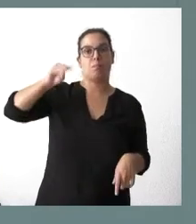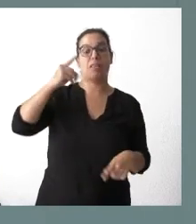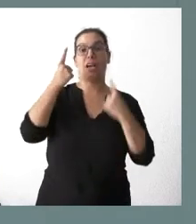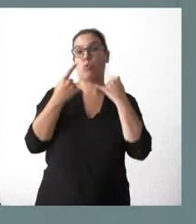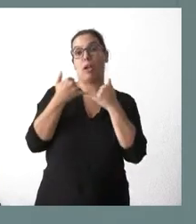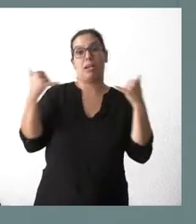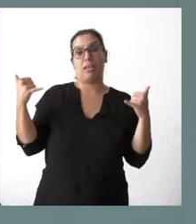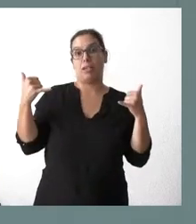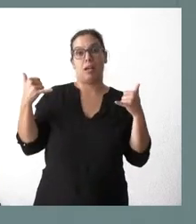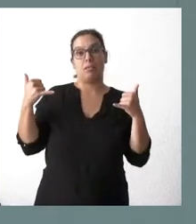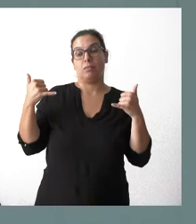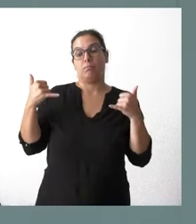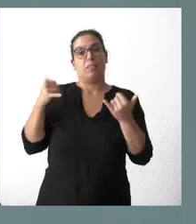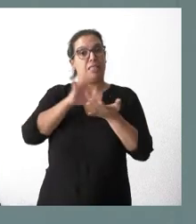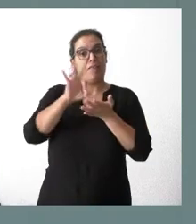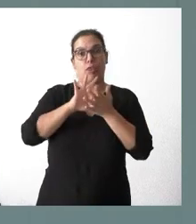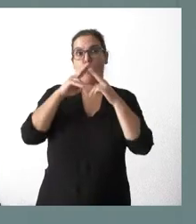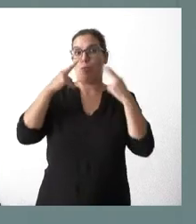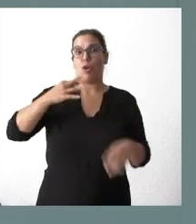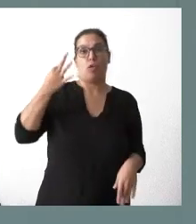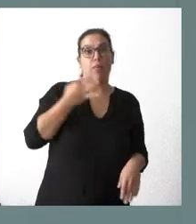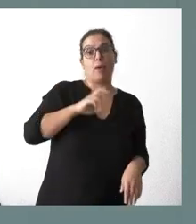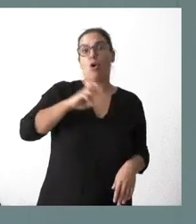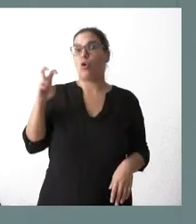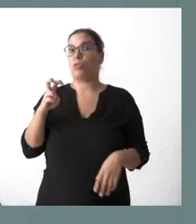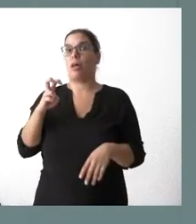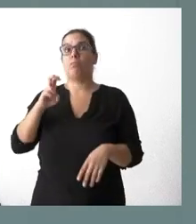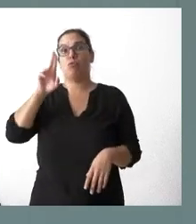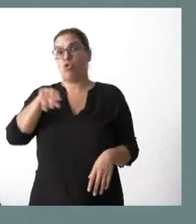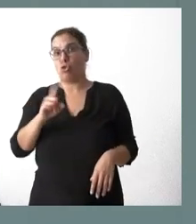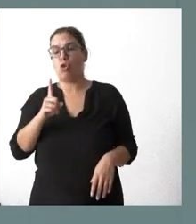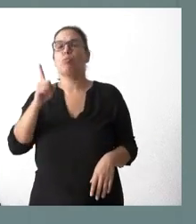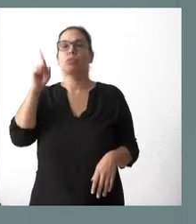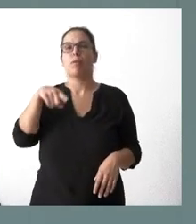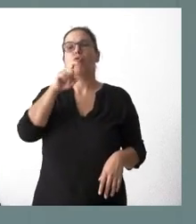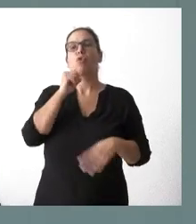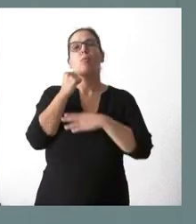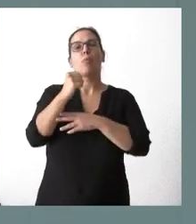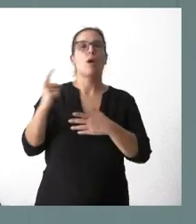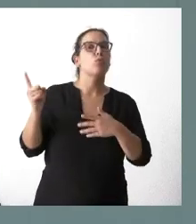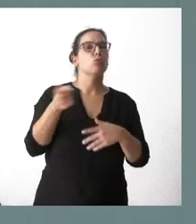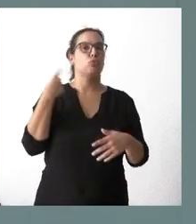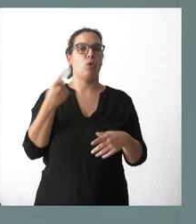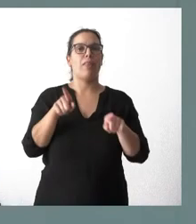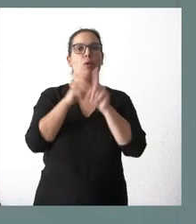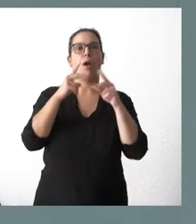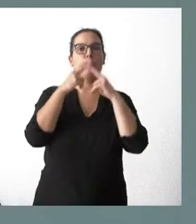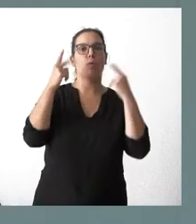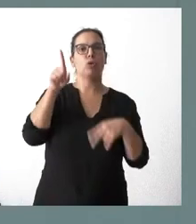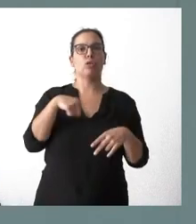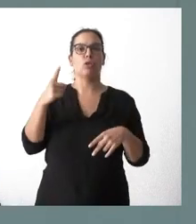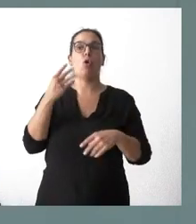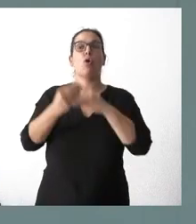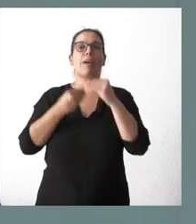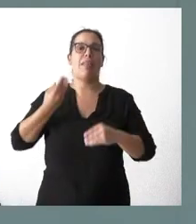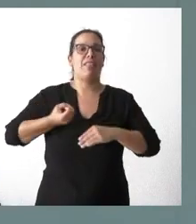que son obligación del servicio público, en otras que no lo son. Y vamos a ver cómo conseguimos también apoyar a todas ellas, independientemente de la condición de lo que haya hecho RENFE